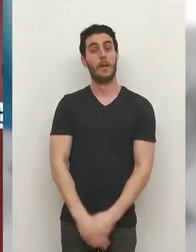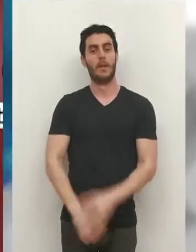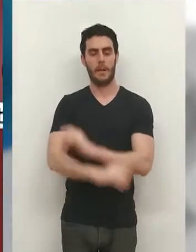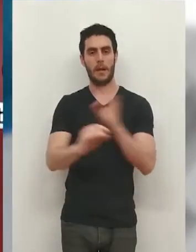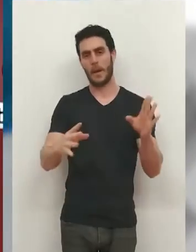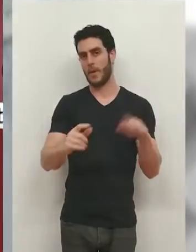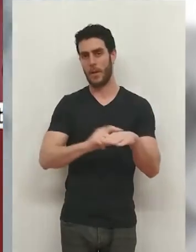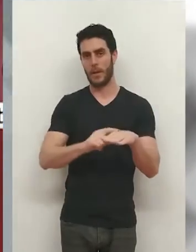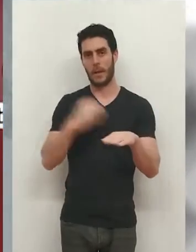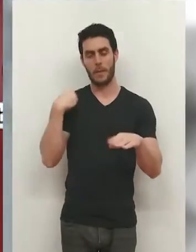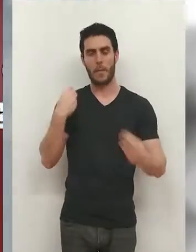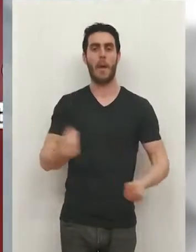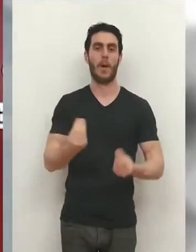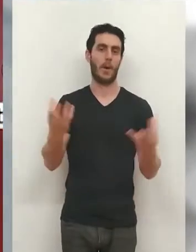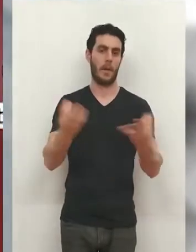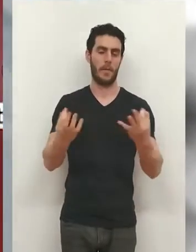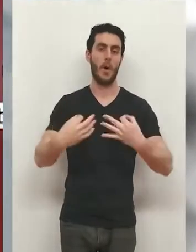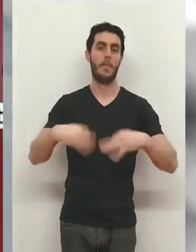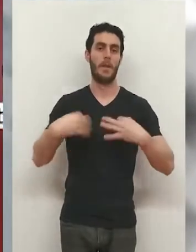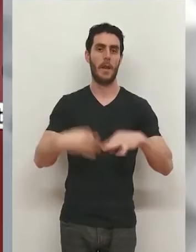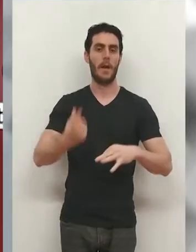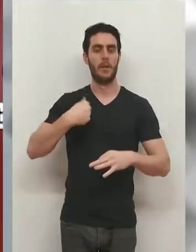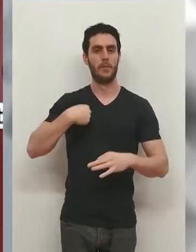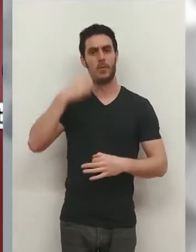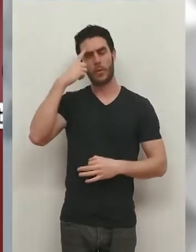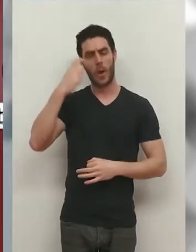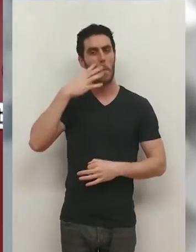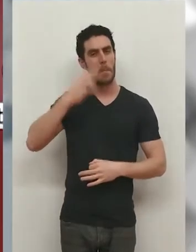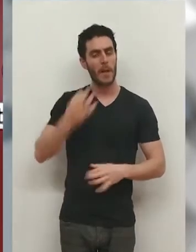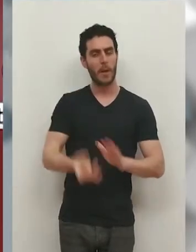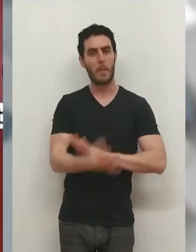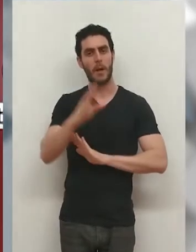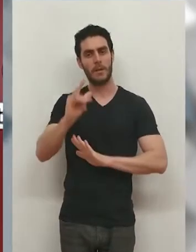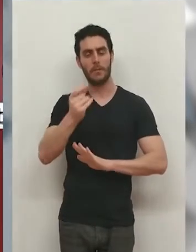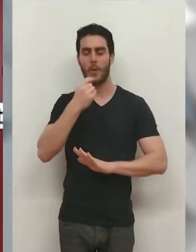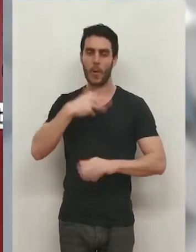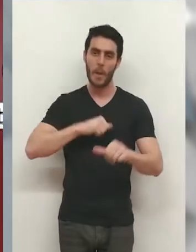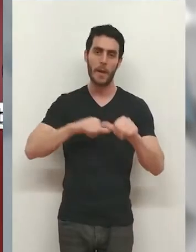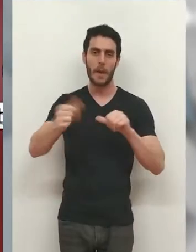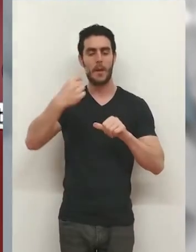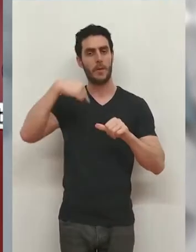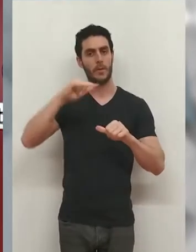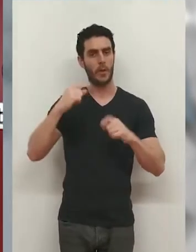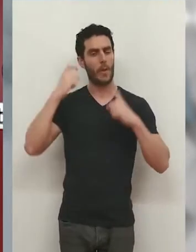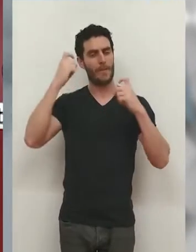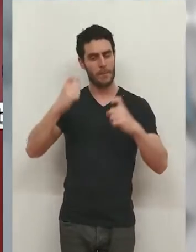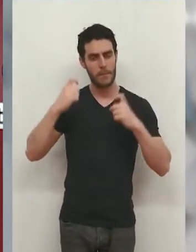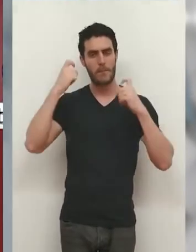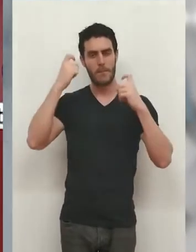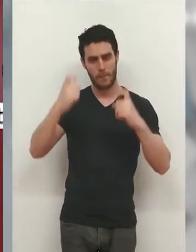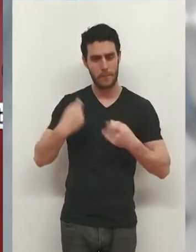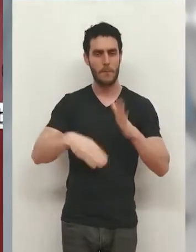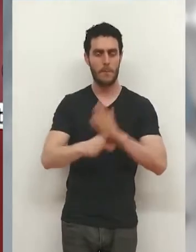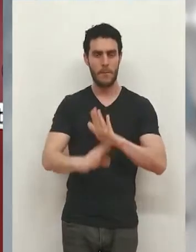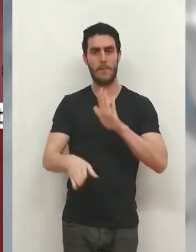claro que esa faceta la tenemos que mejorar. Es verdad que creo que estamos generando, pero bueno, a partir de ahí tenemos que seguir insistiendo